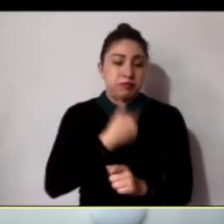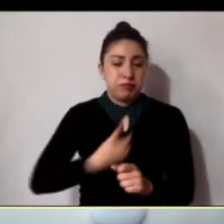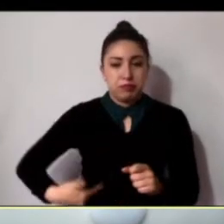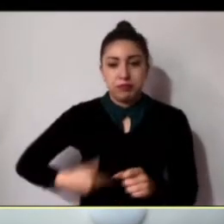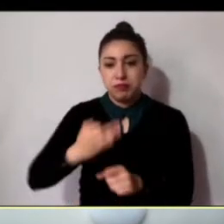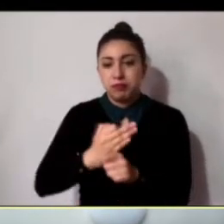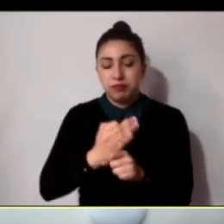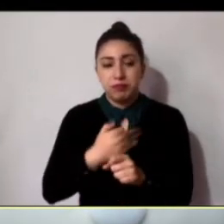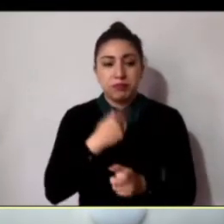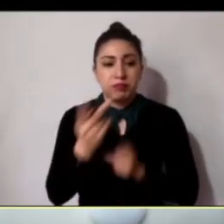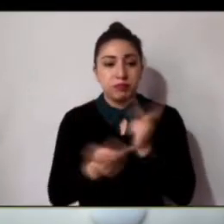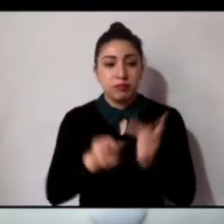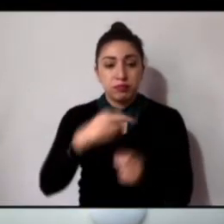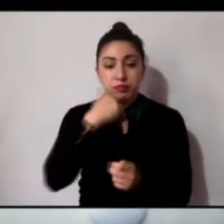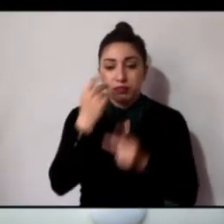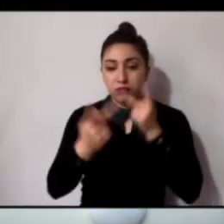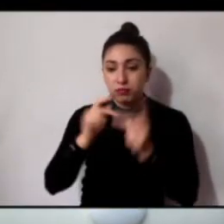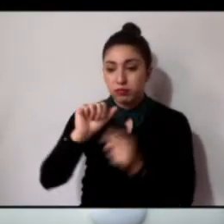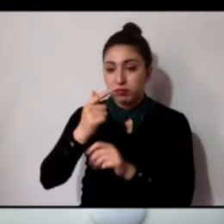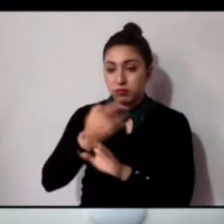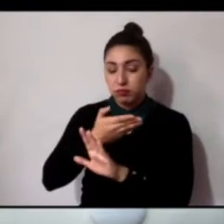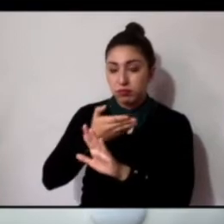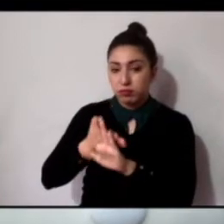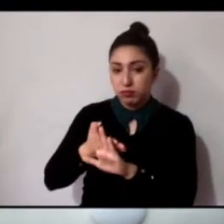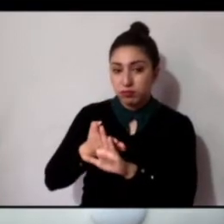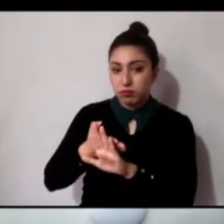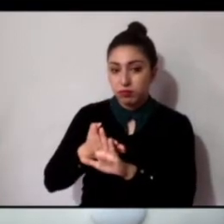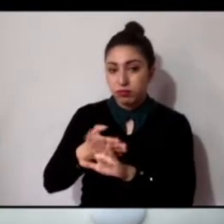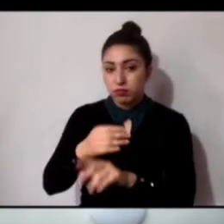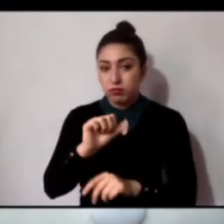discusión el acuerdo de referencia. ¿Existen oradores?